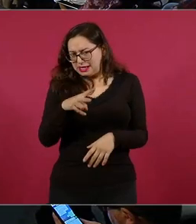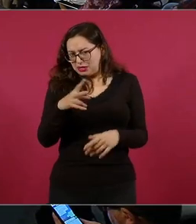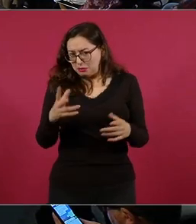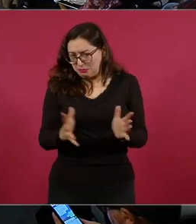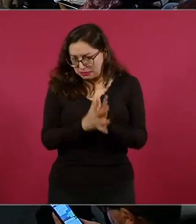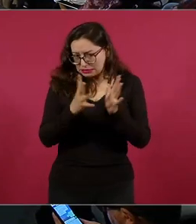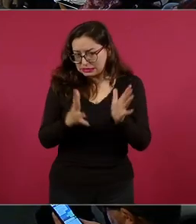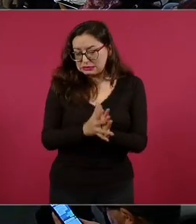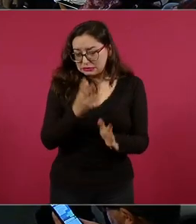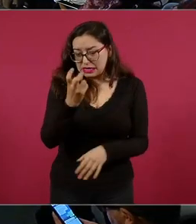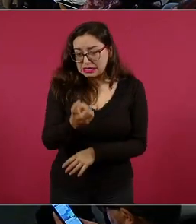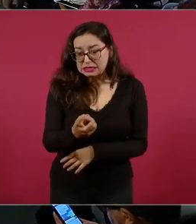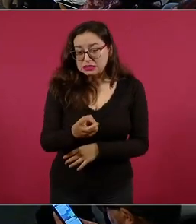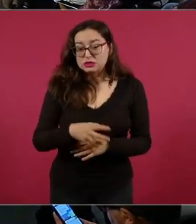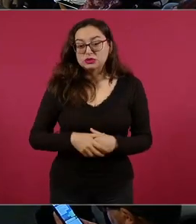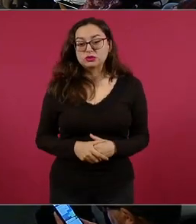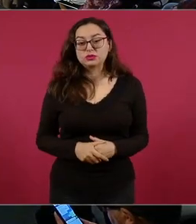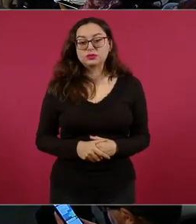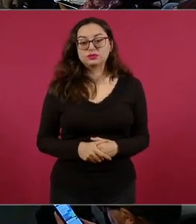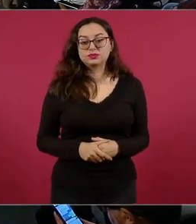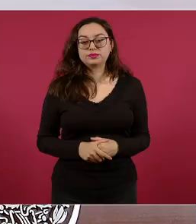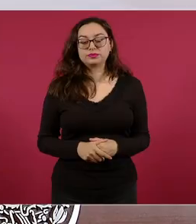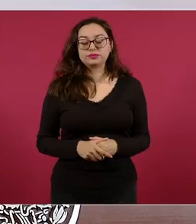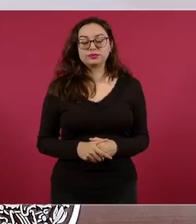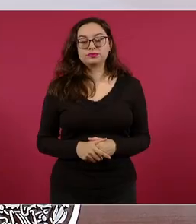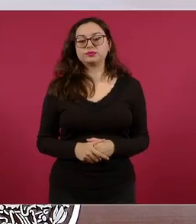posicionamiento? Estamos esperando